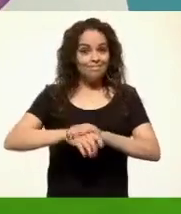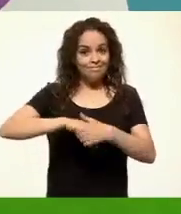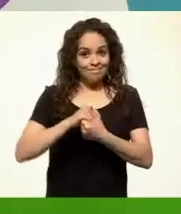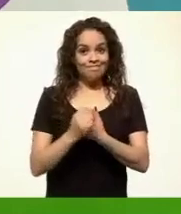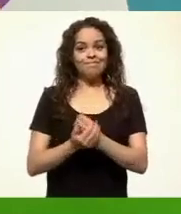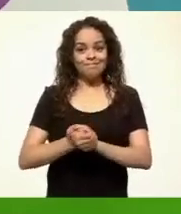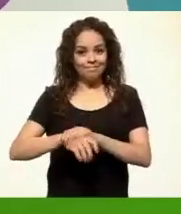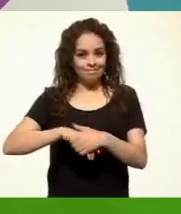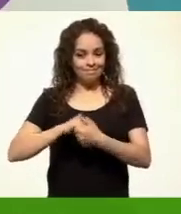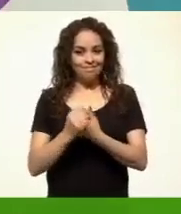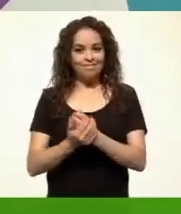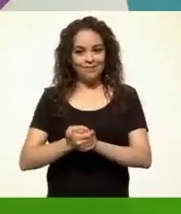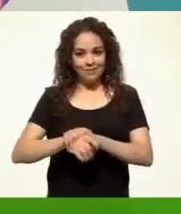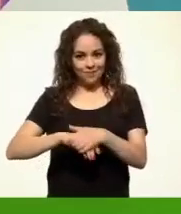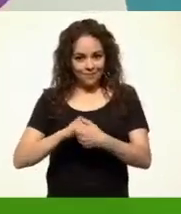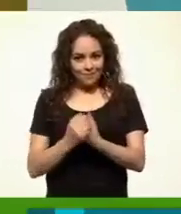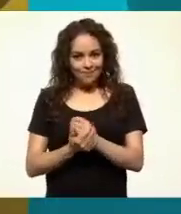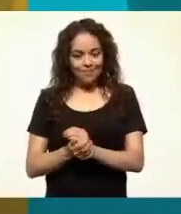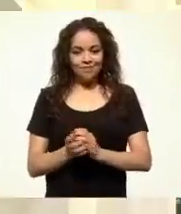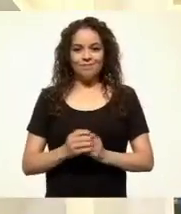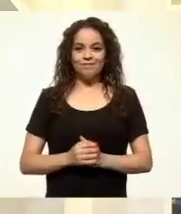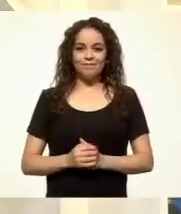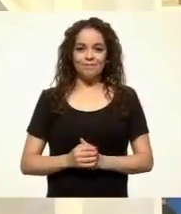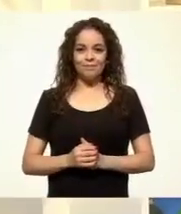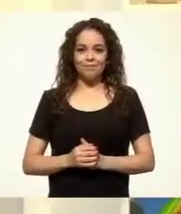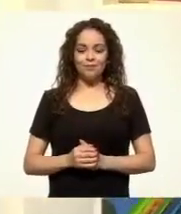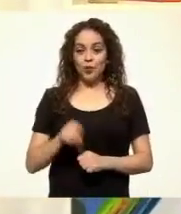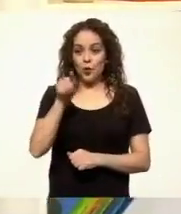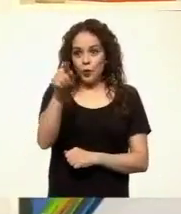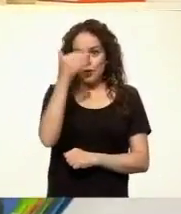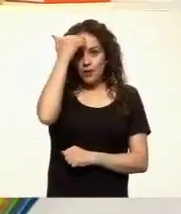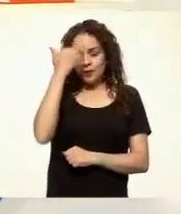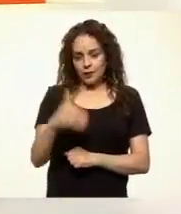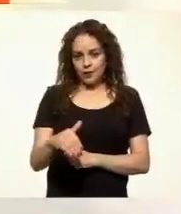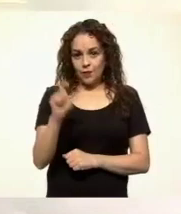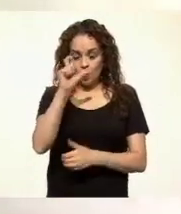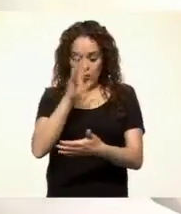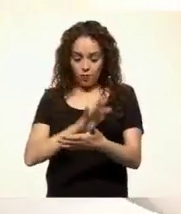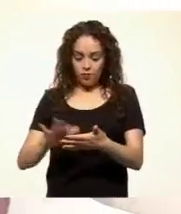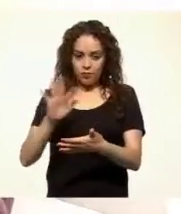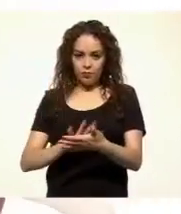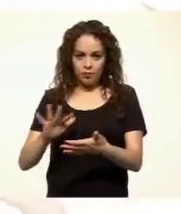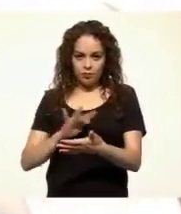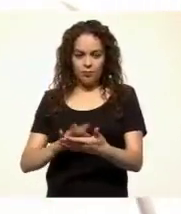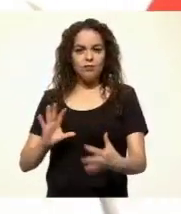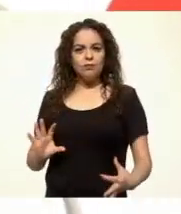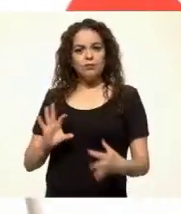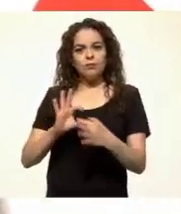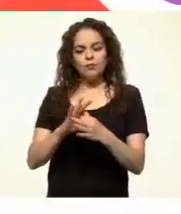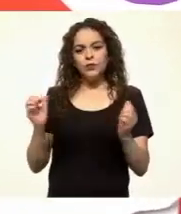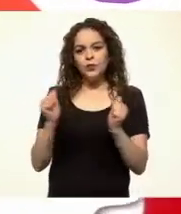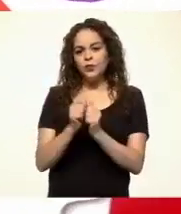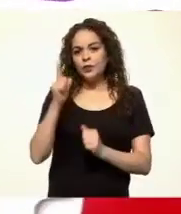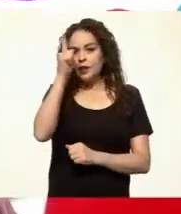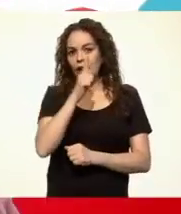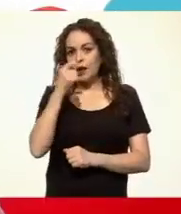Uno, dos, tres, cuatro. ¿Sabías que la lectura está muy relacionada con la lengua y la